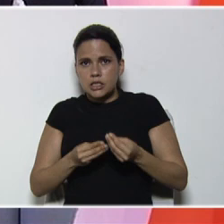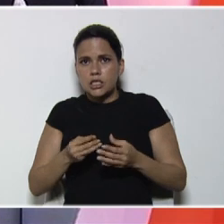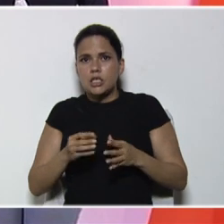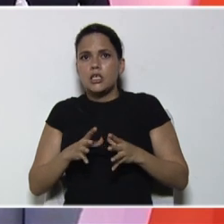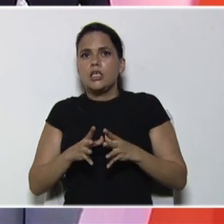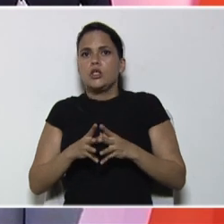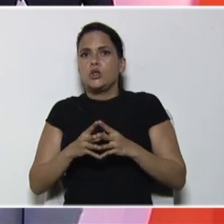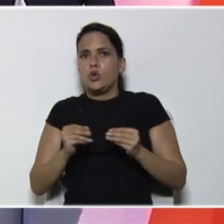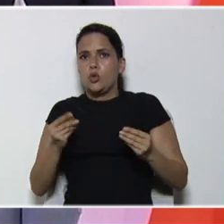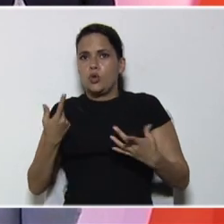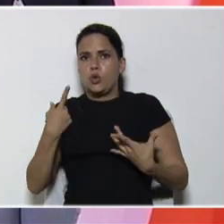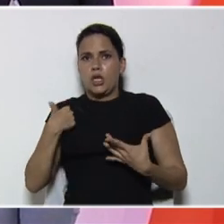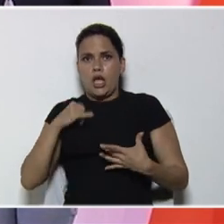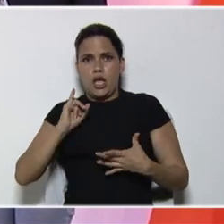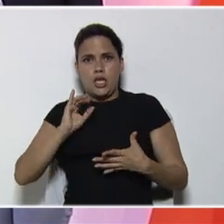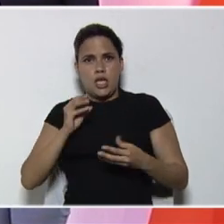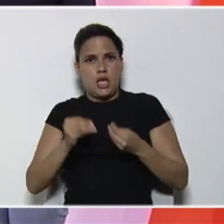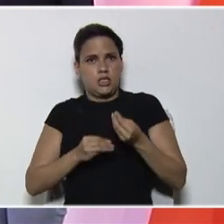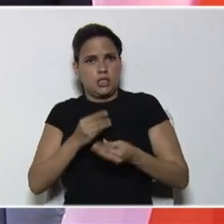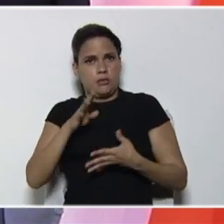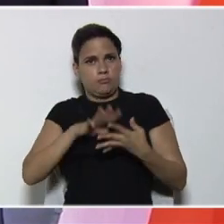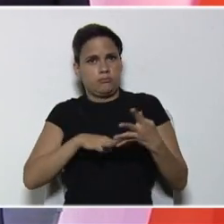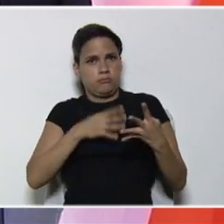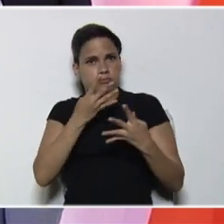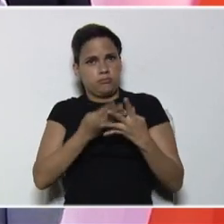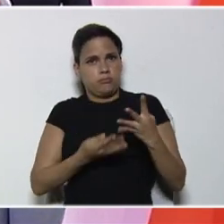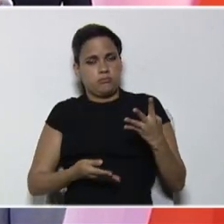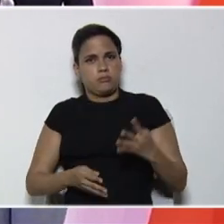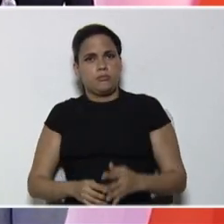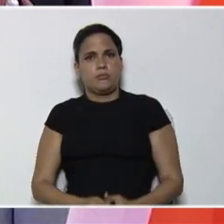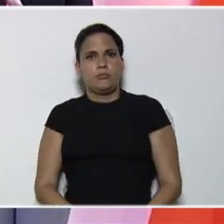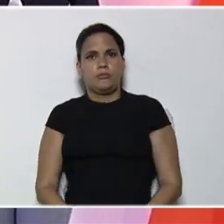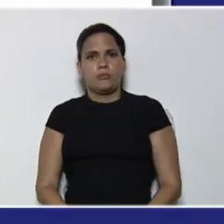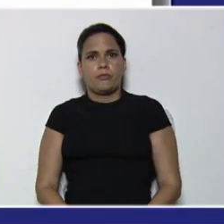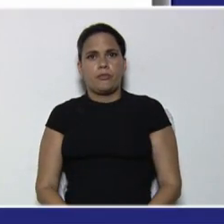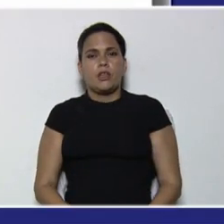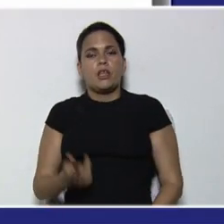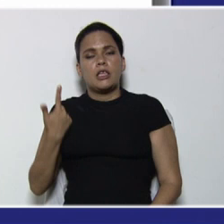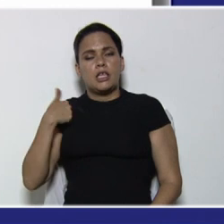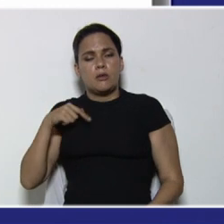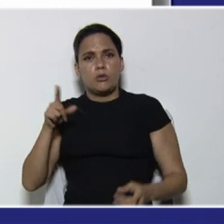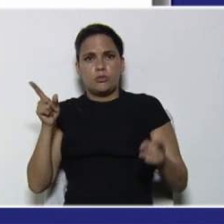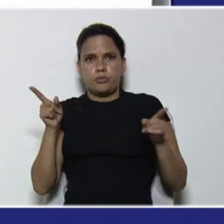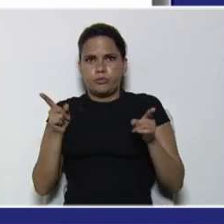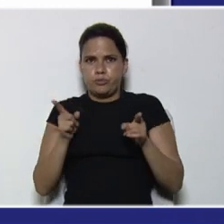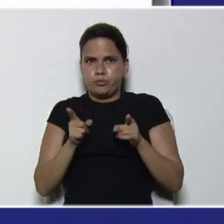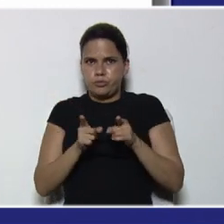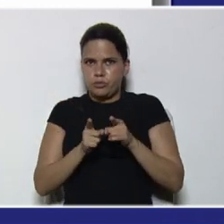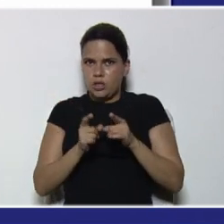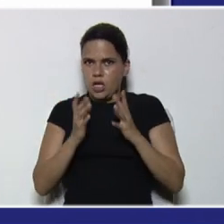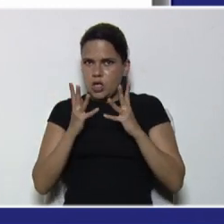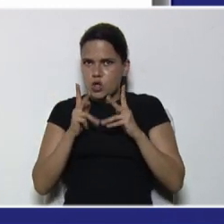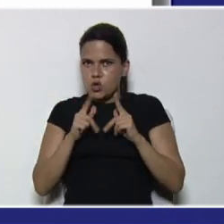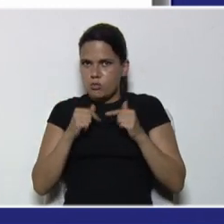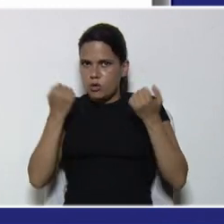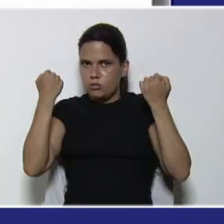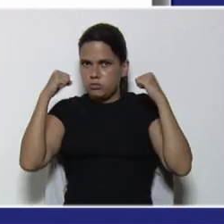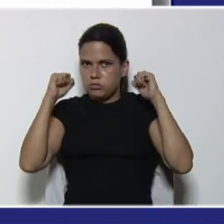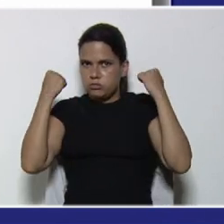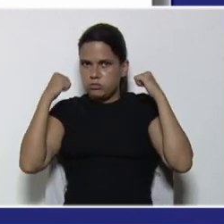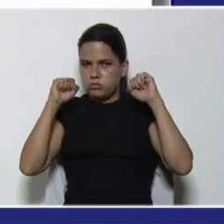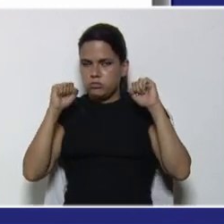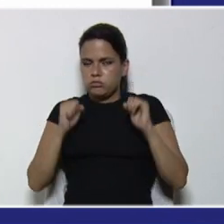el área de formación, de matemática. Por otro lado, debemos disminuir, la cantidad. Muy importante,